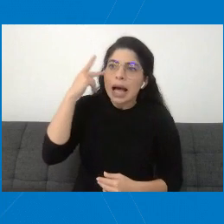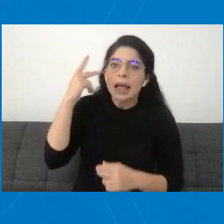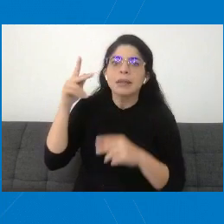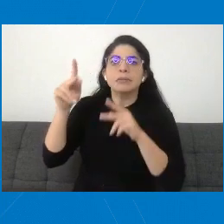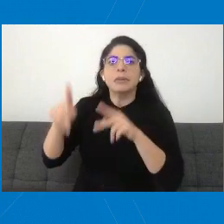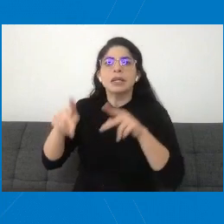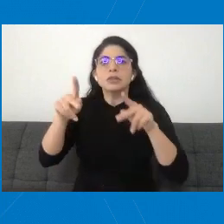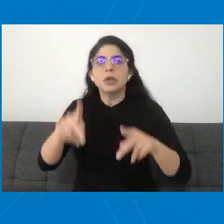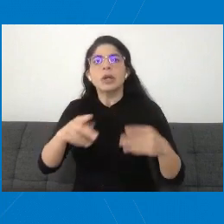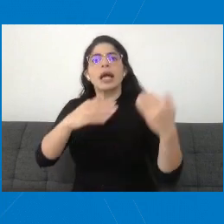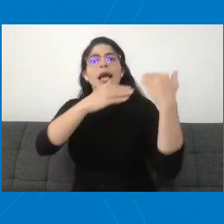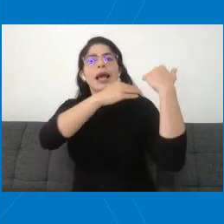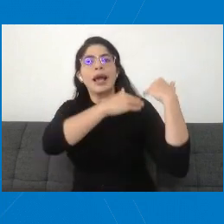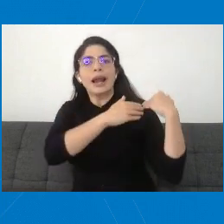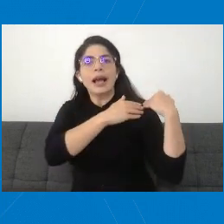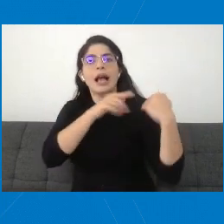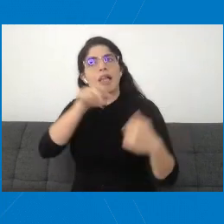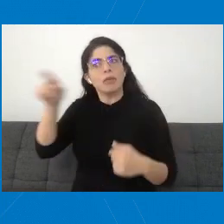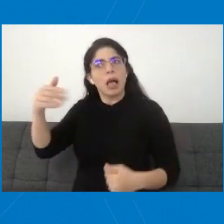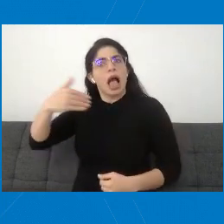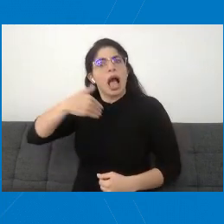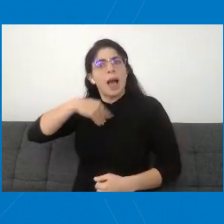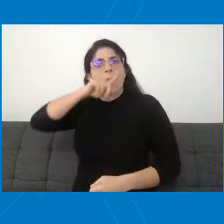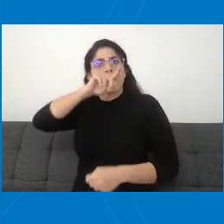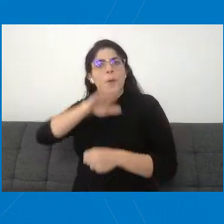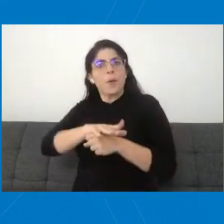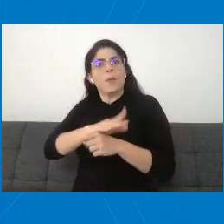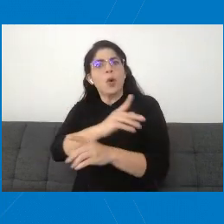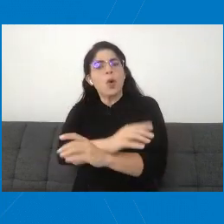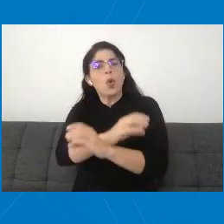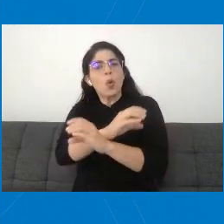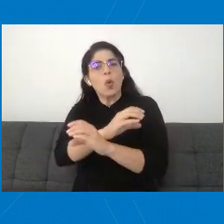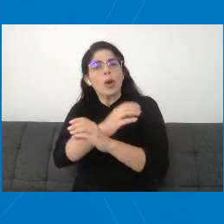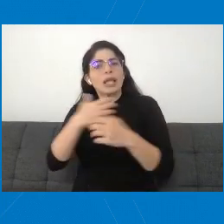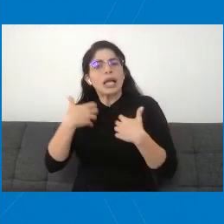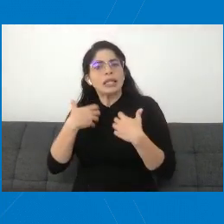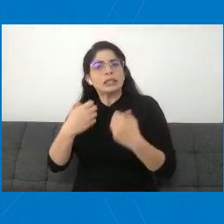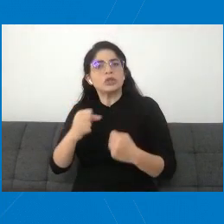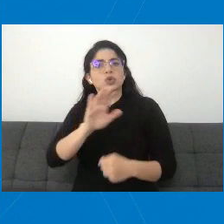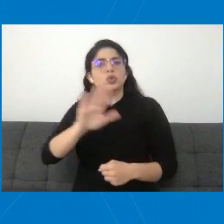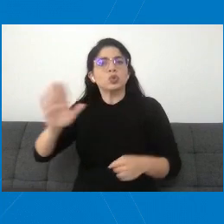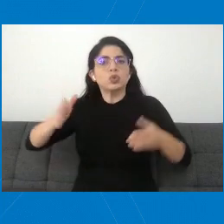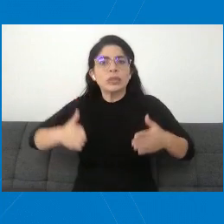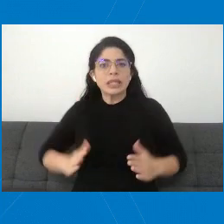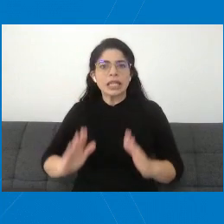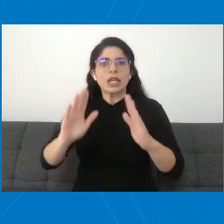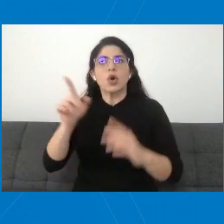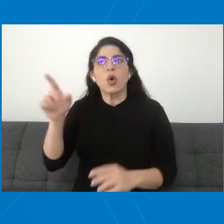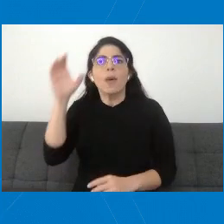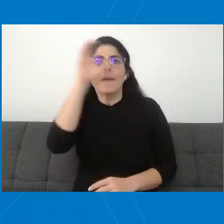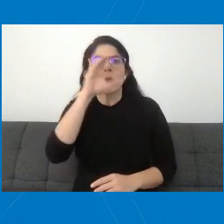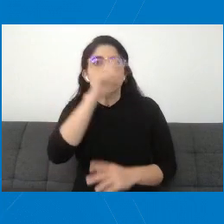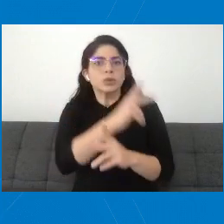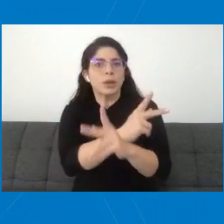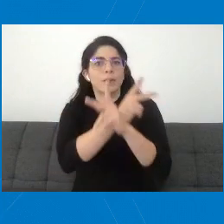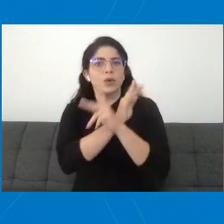que tienen ese compromiso con la salud de sus hijos, que tengan esa protección para sus hijos.